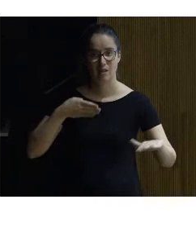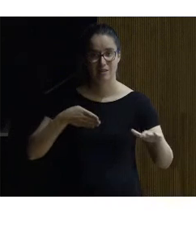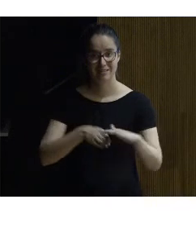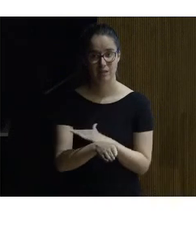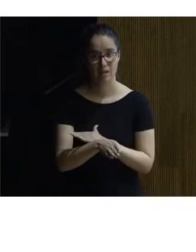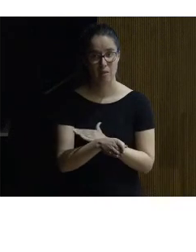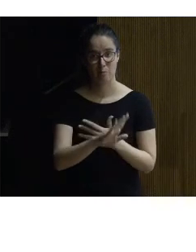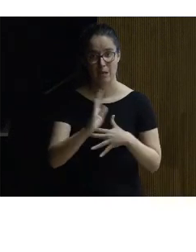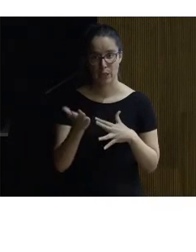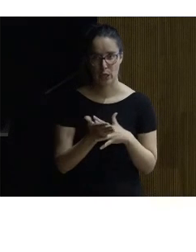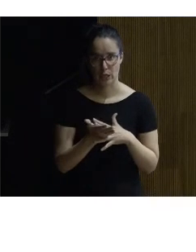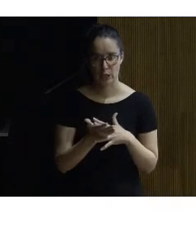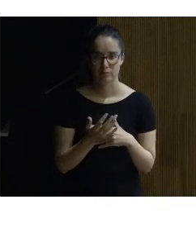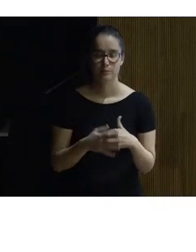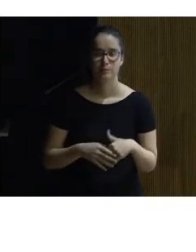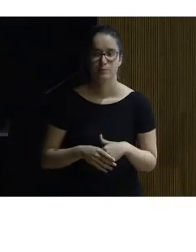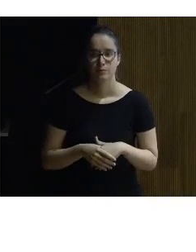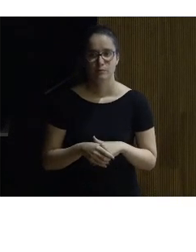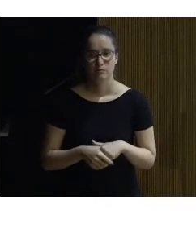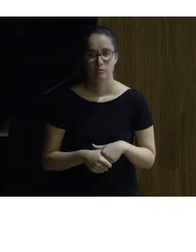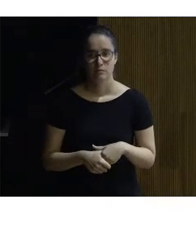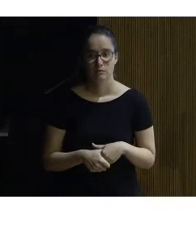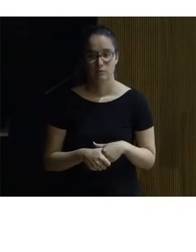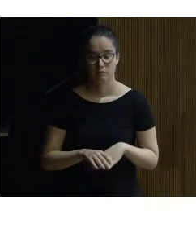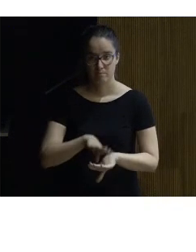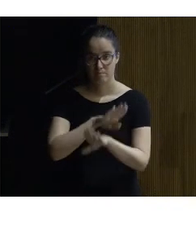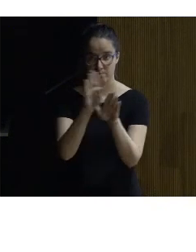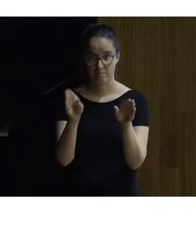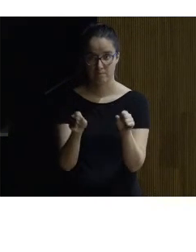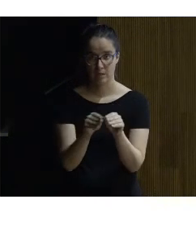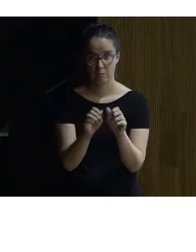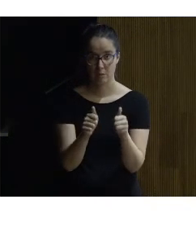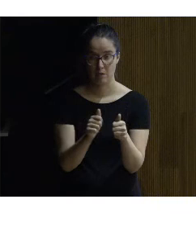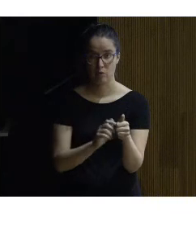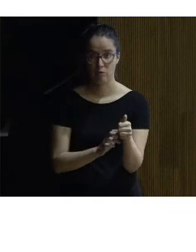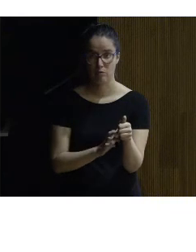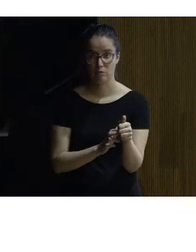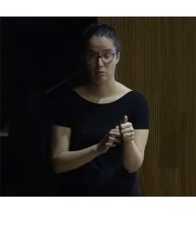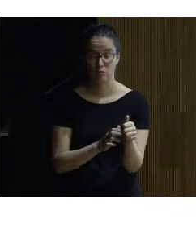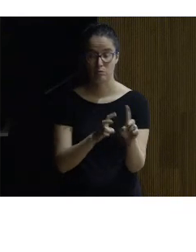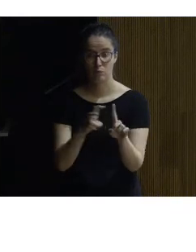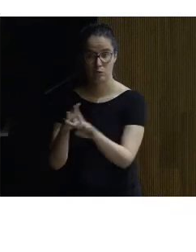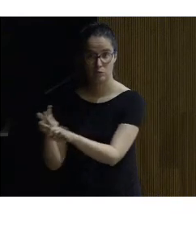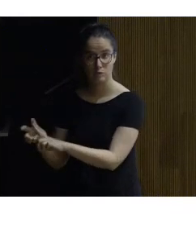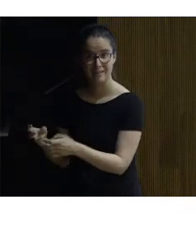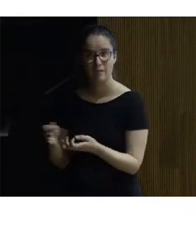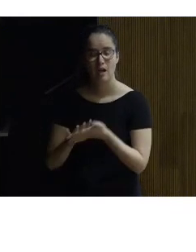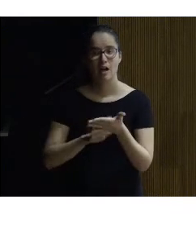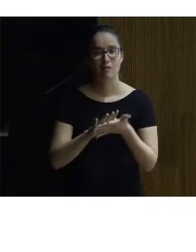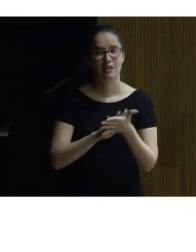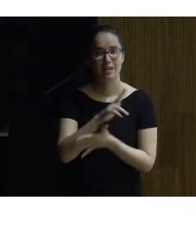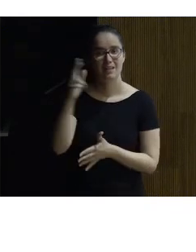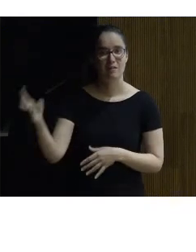carácter parcial para terminar estos primeros o distintos enfoques hay que hablar de la